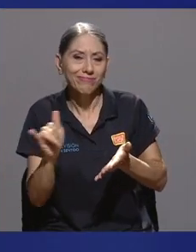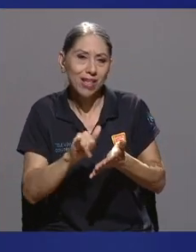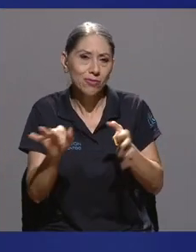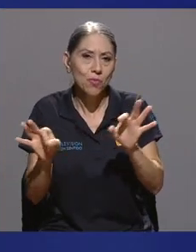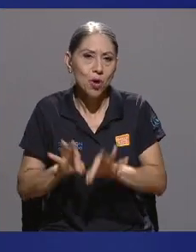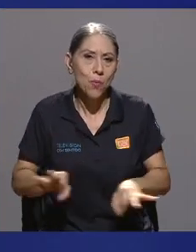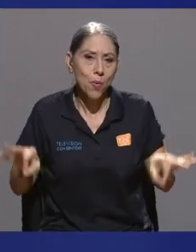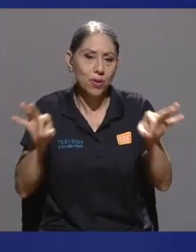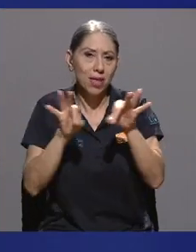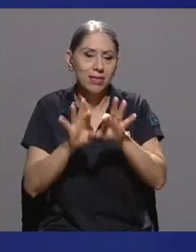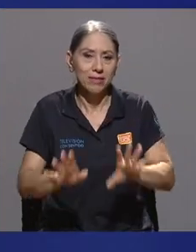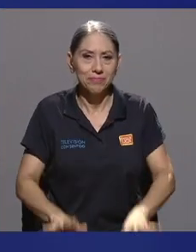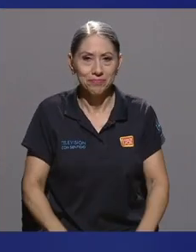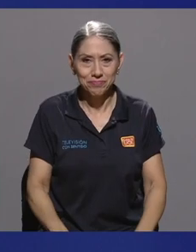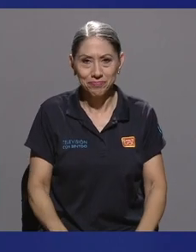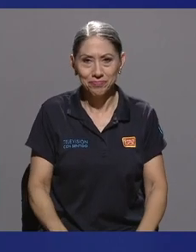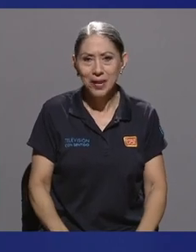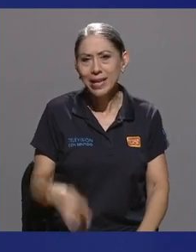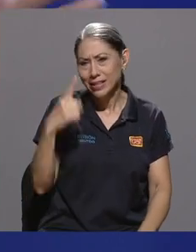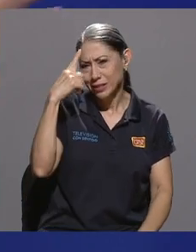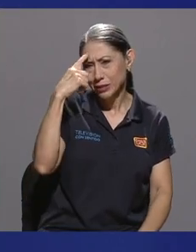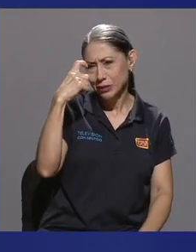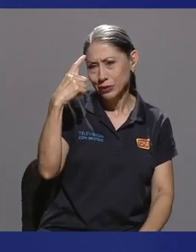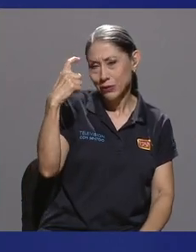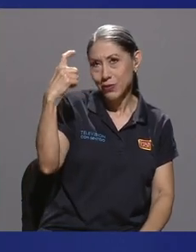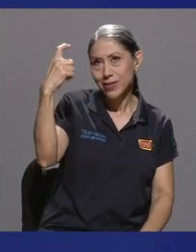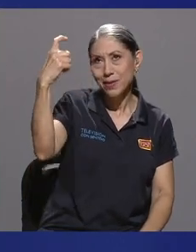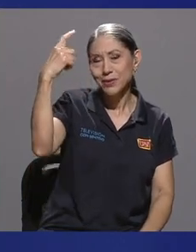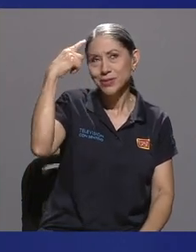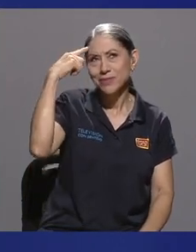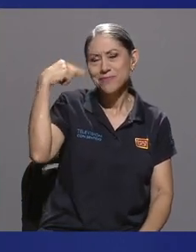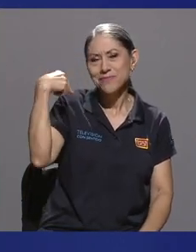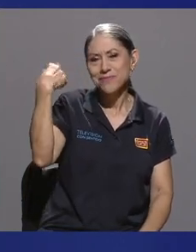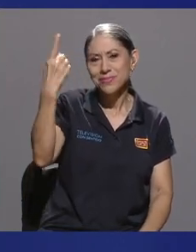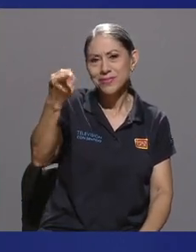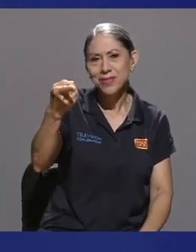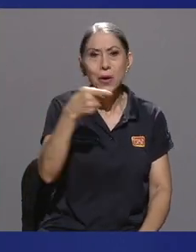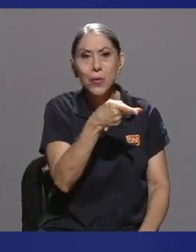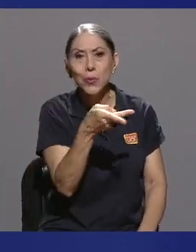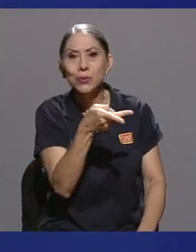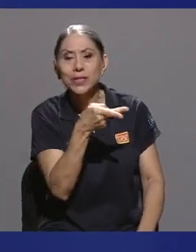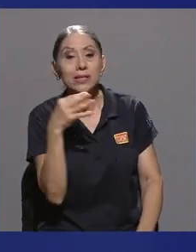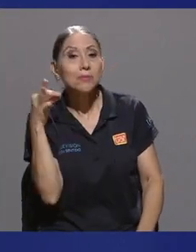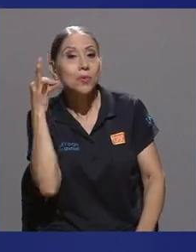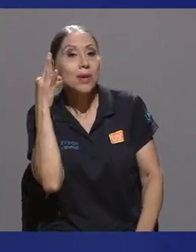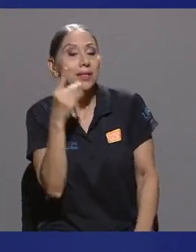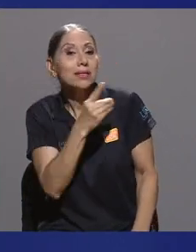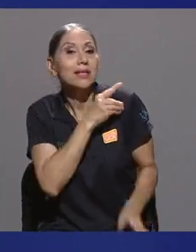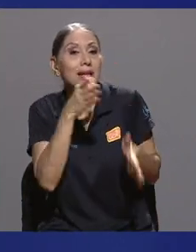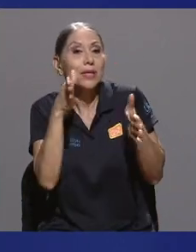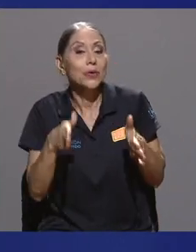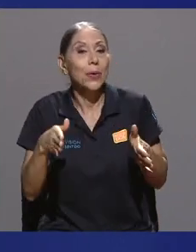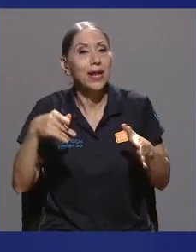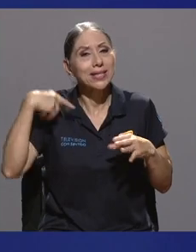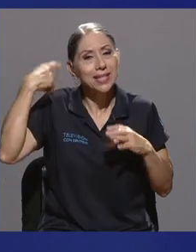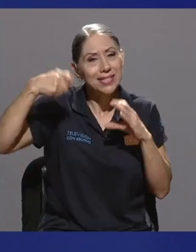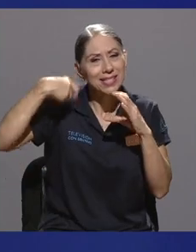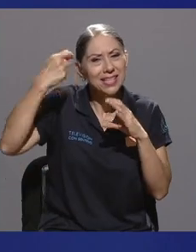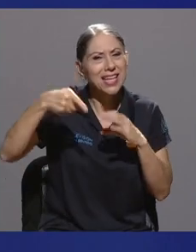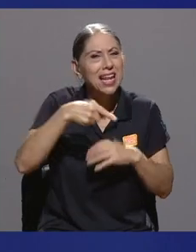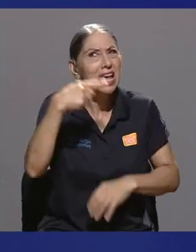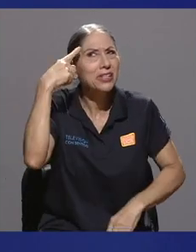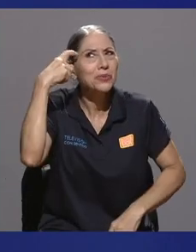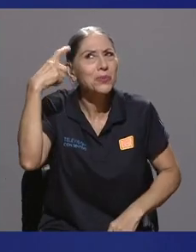Soñemos un poco. ¿Con qué sueñan ustedes como mujeres directores de cine? ¿Qué hace